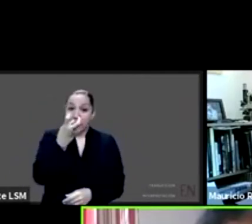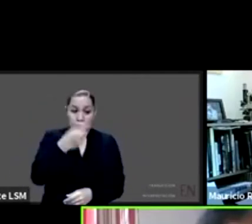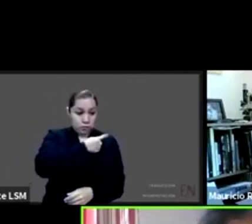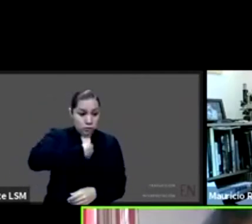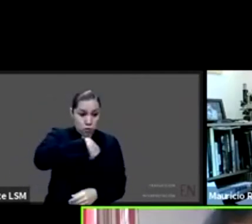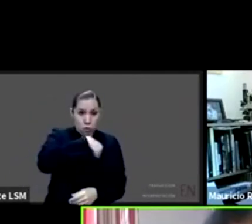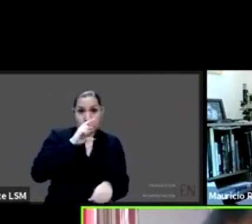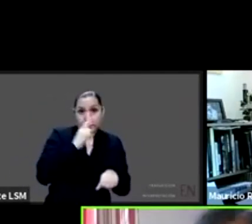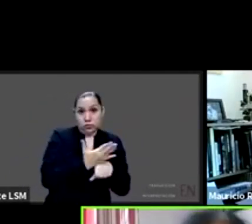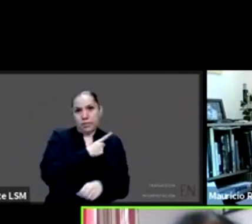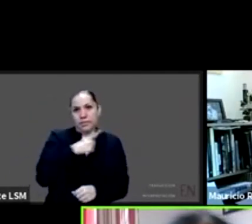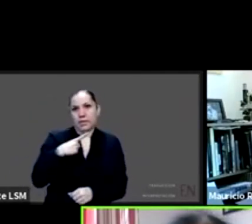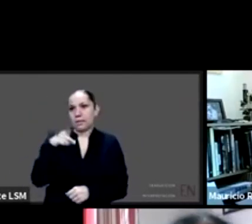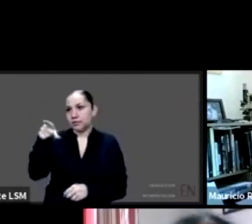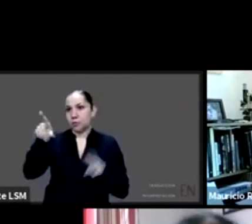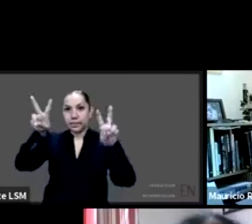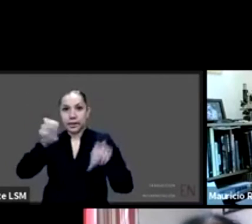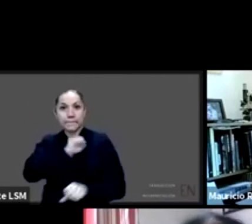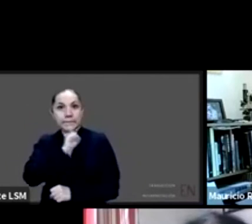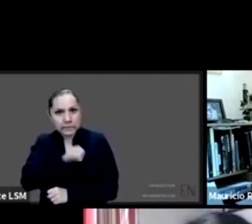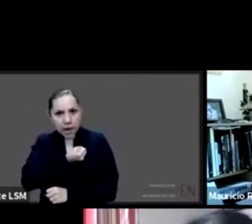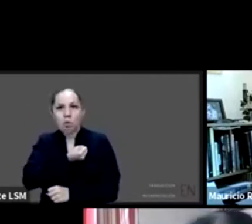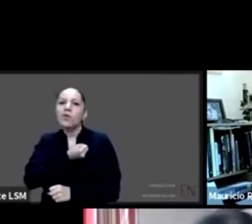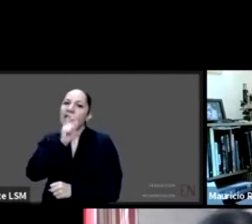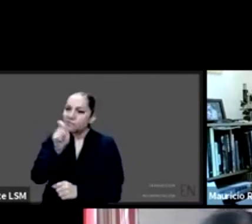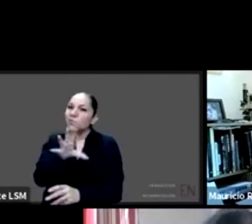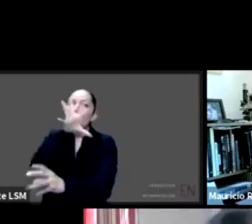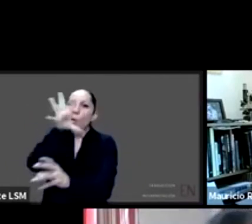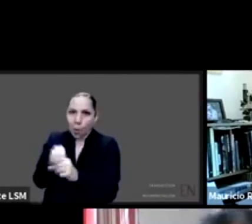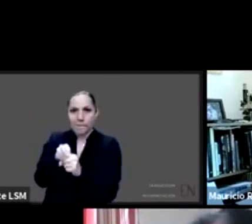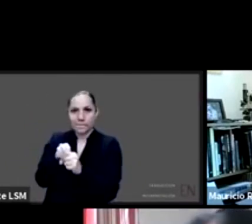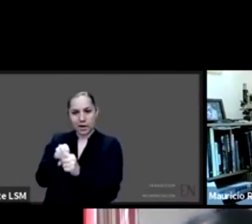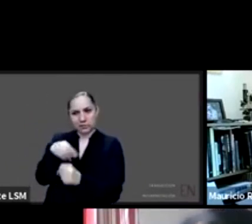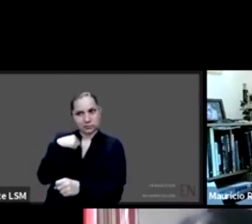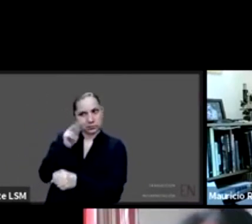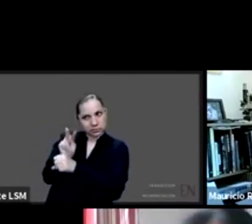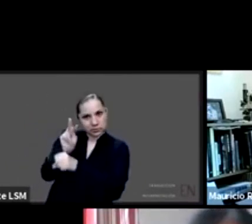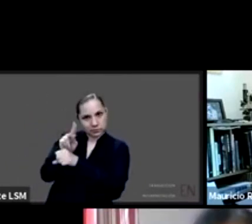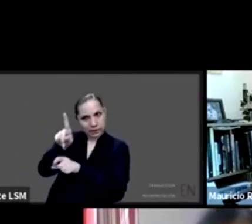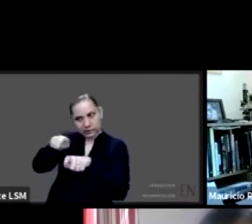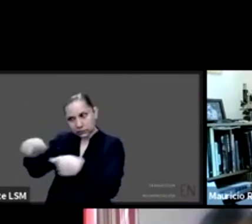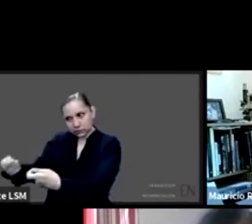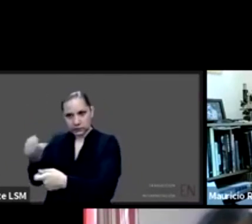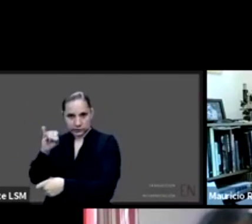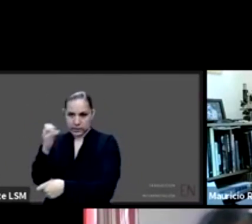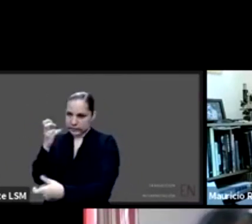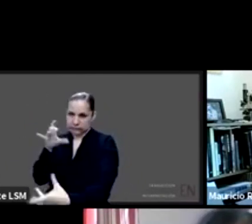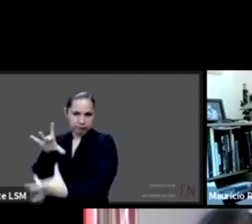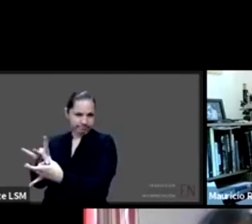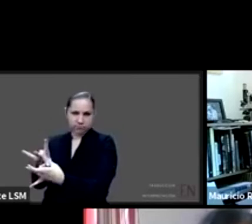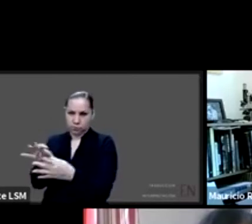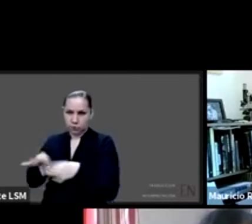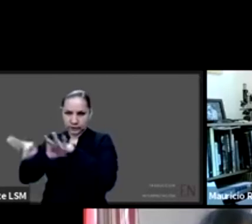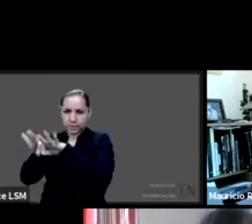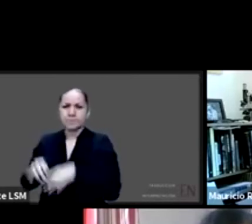visión integral. Margarita, ¿a qué se refiere justamente esta figura de coauxiliar en el equipo de salud para una